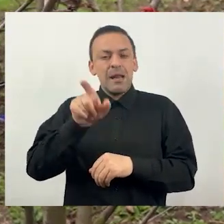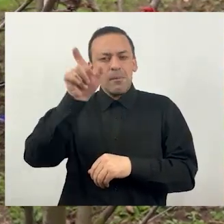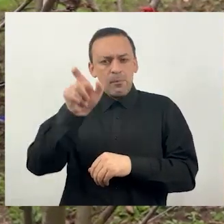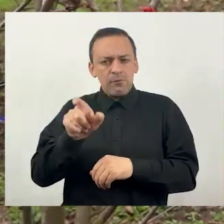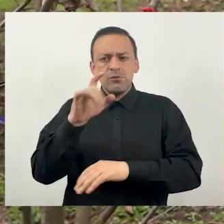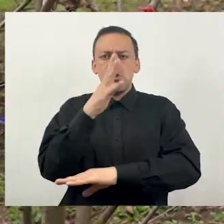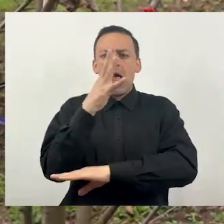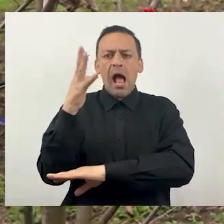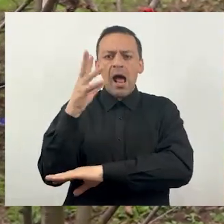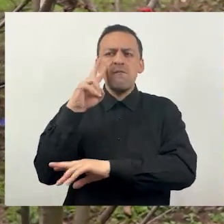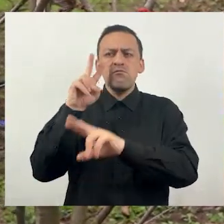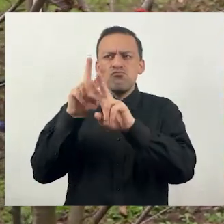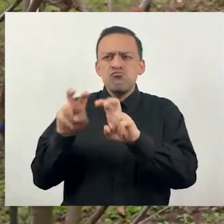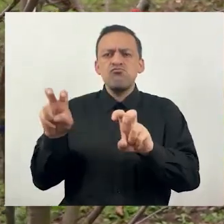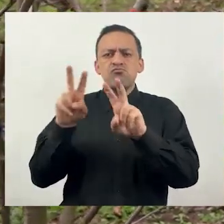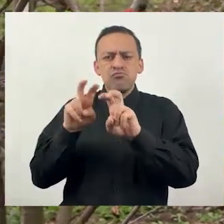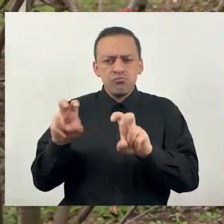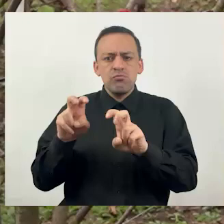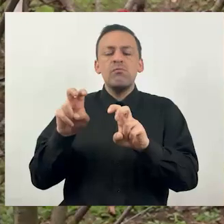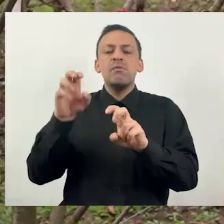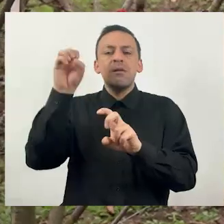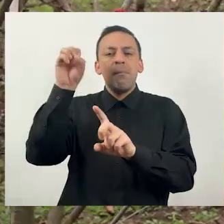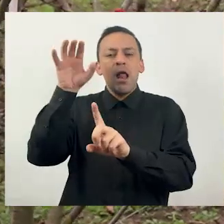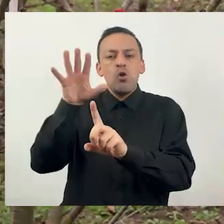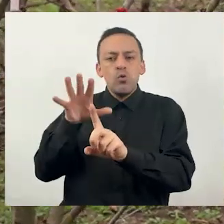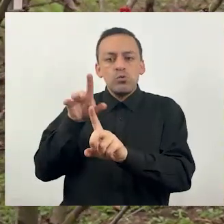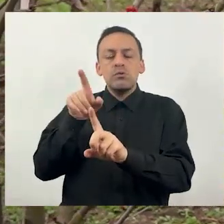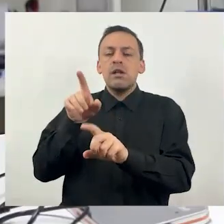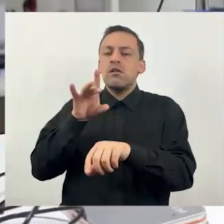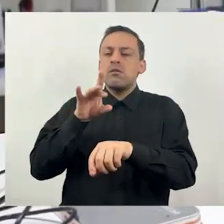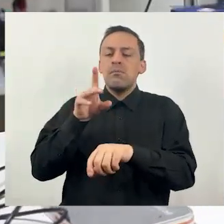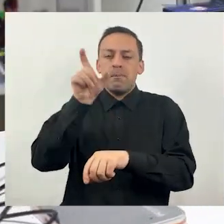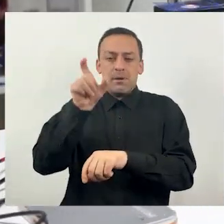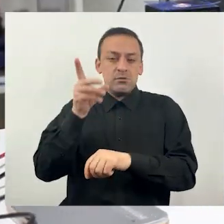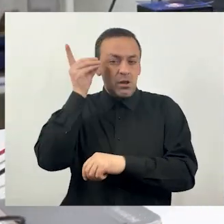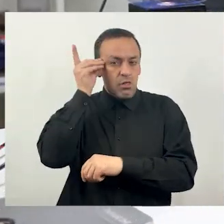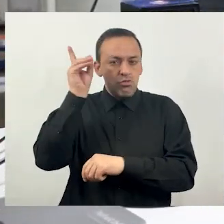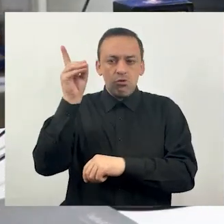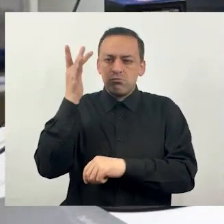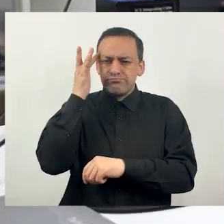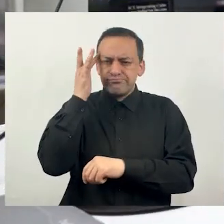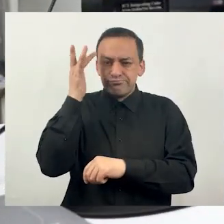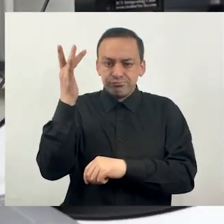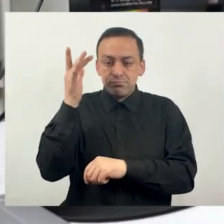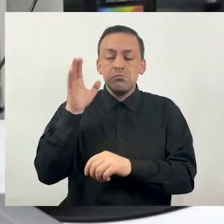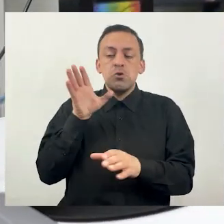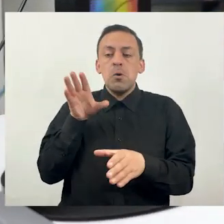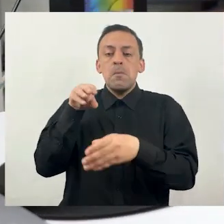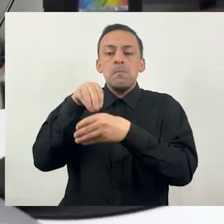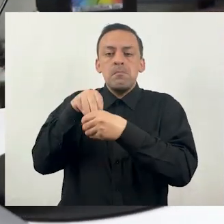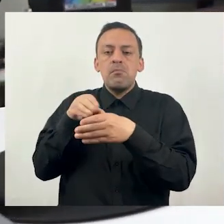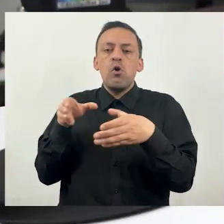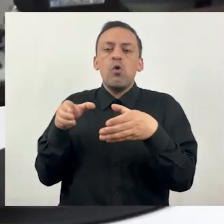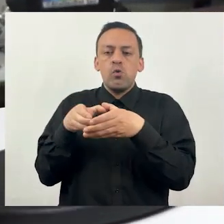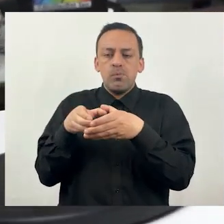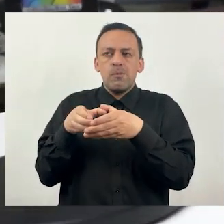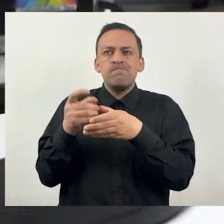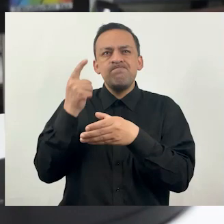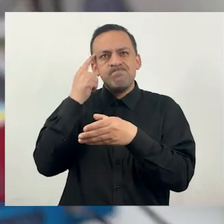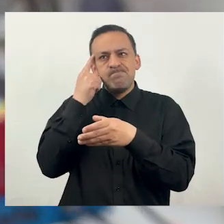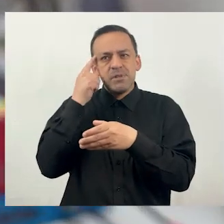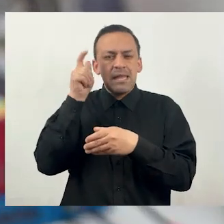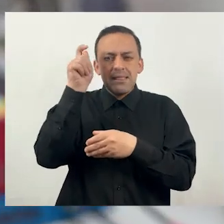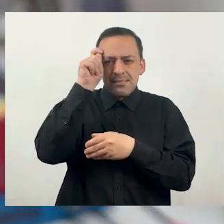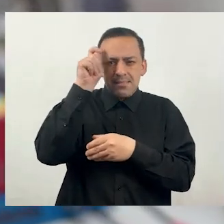fisiólogos en árboles frutales más importantes a nivel mundial yo diría en el ámbito de luz. Y justamente yo me integré a este grupo haciendo mi tesis doctoral